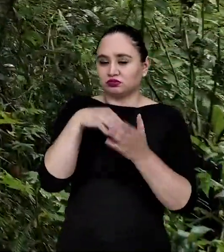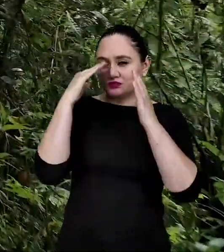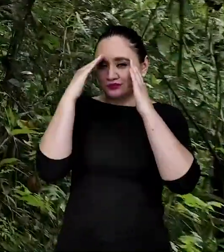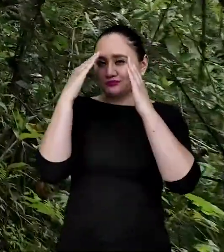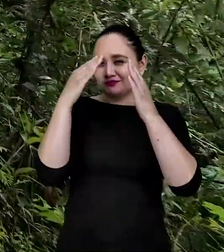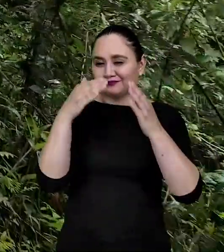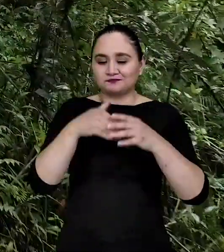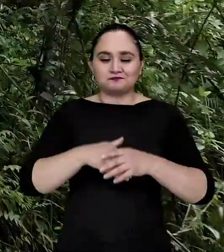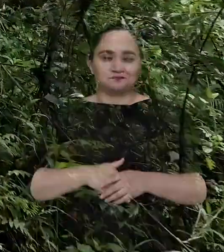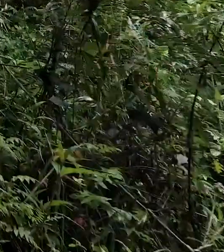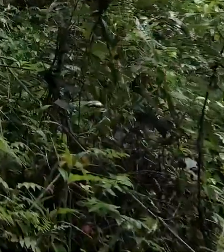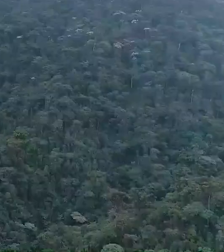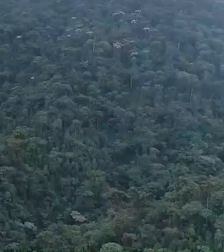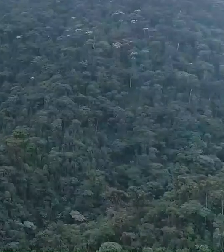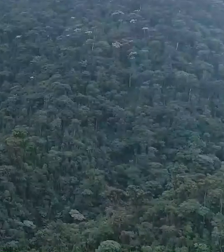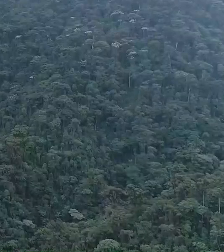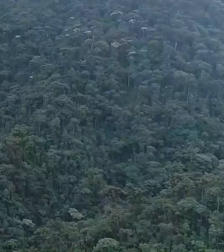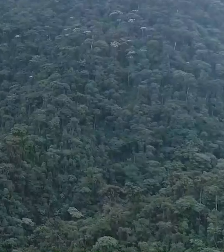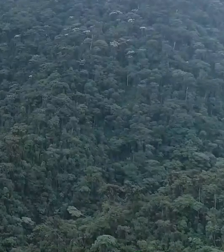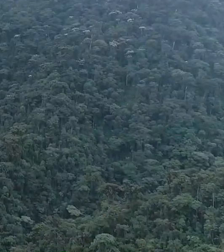enfocarse.